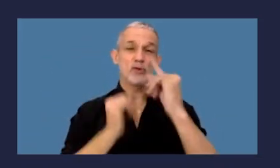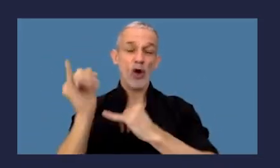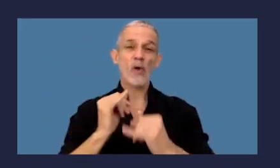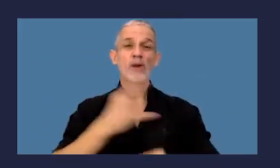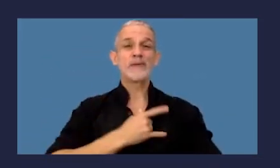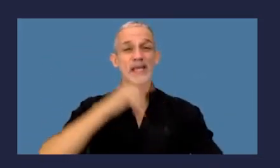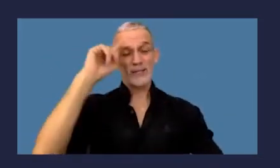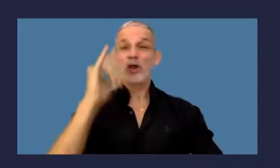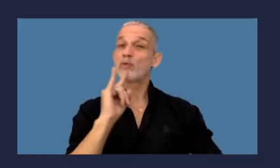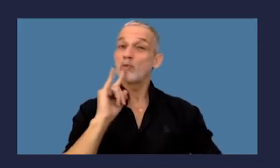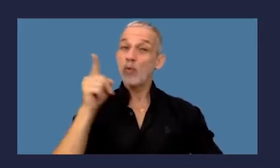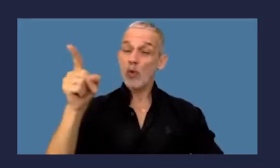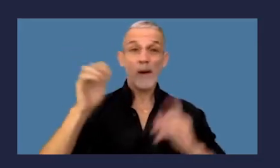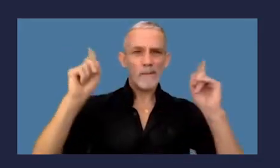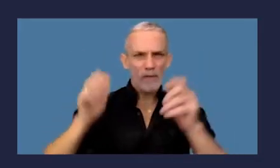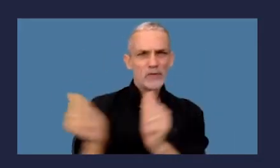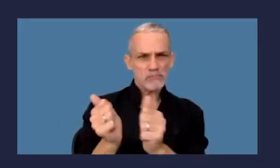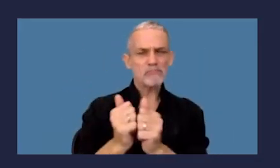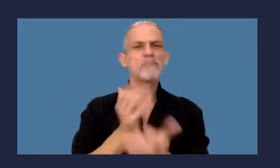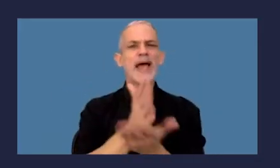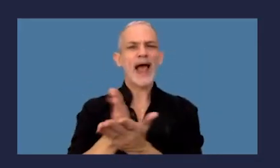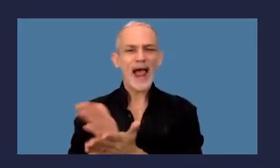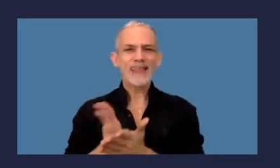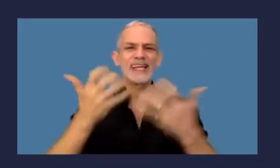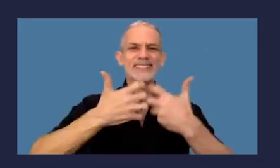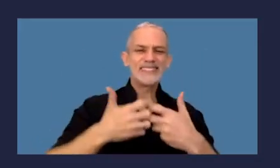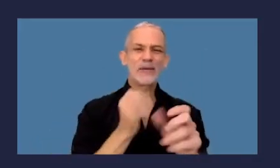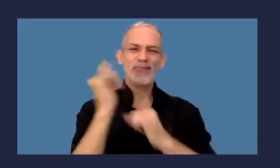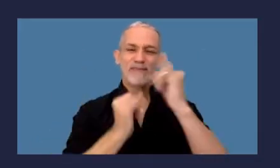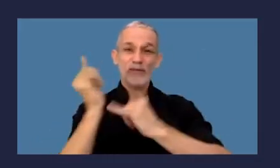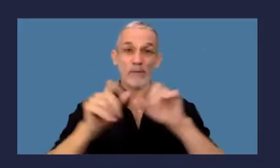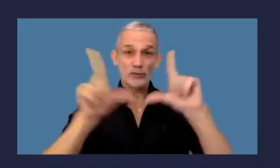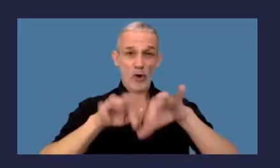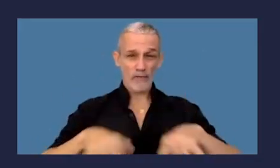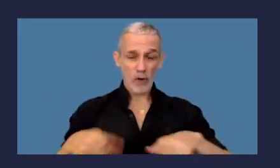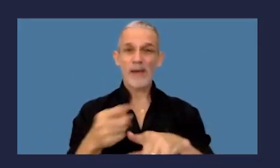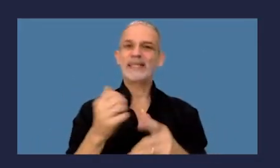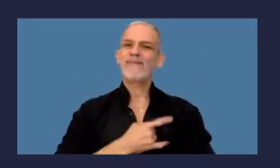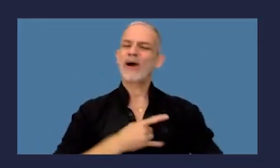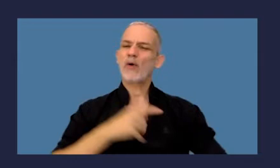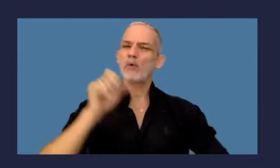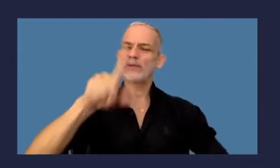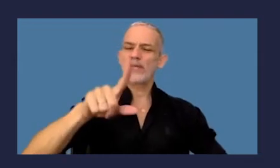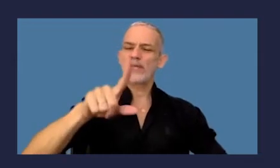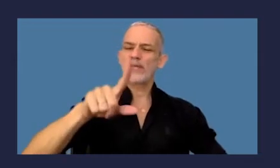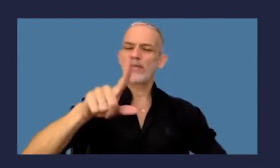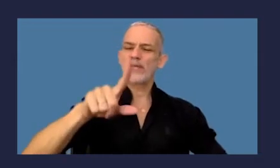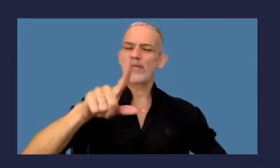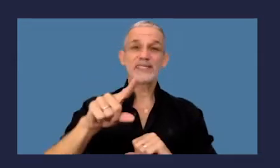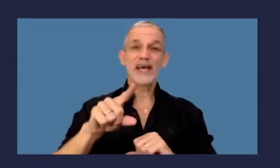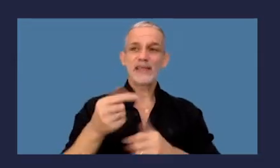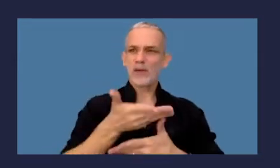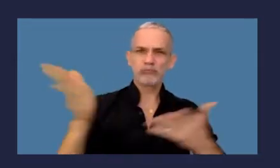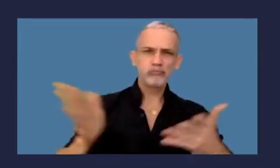de Tucumán, también fue profesor adjunto en la cátedra de Sistemas de Información y Tecnología Informática de la Facultad de Ciencias de